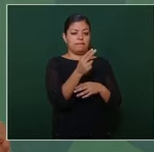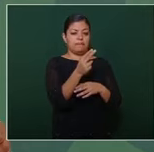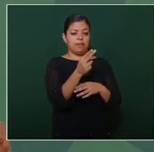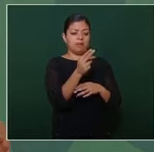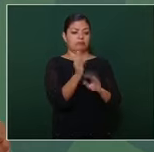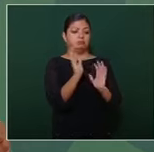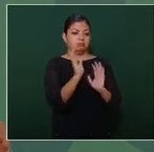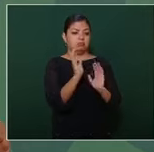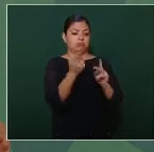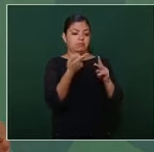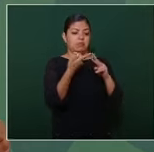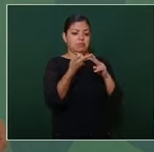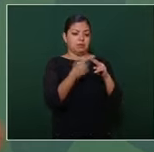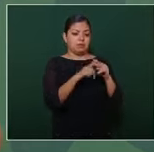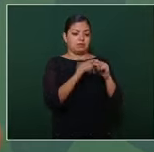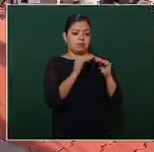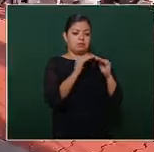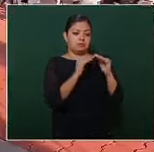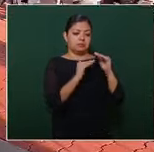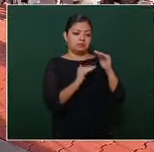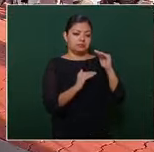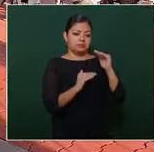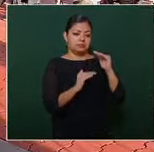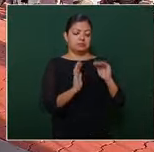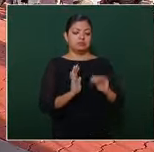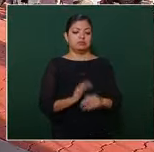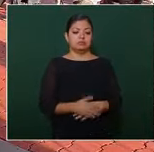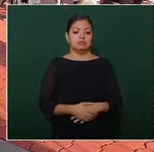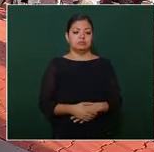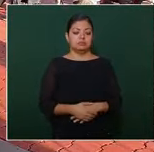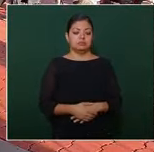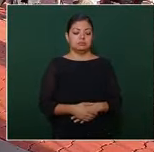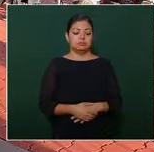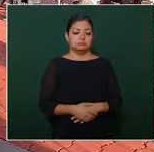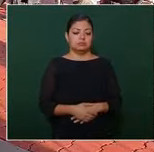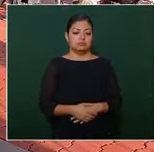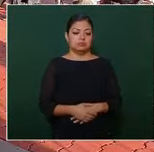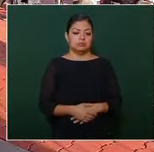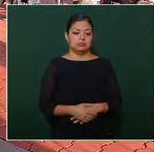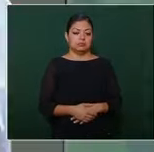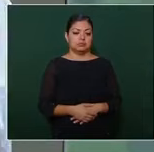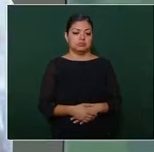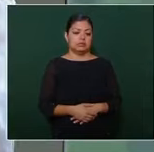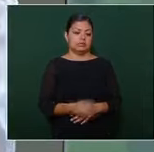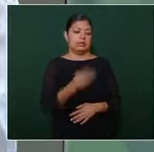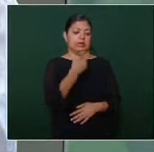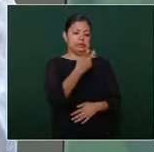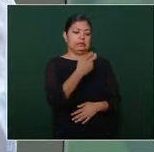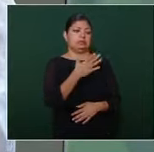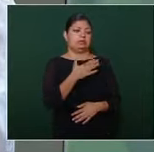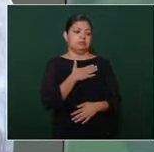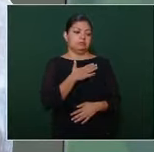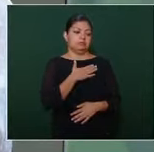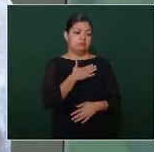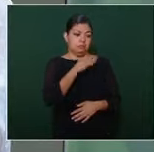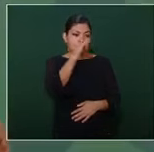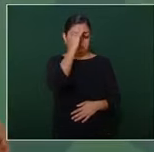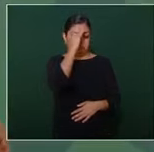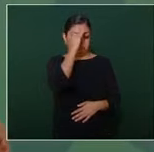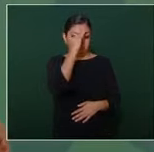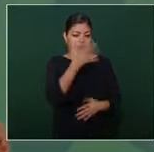empieza a bajar este ese es mi pronóstico